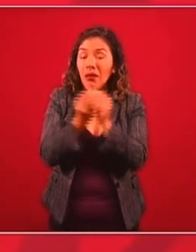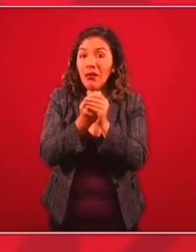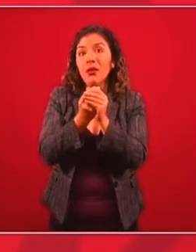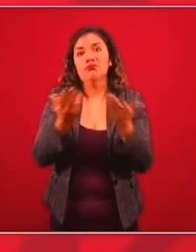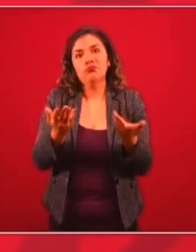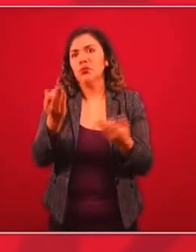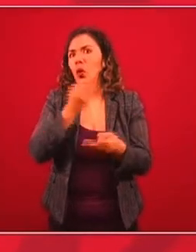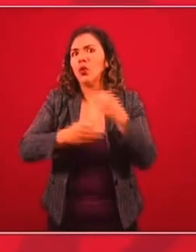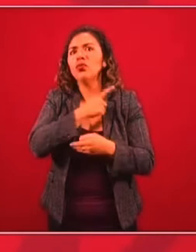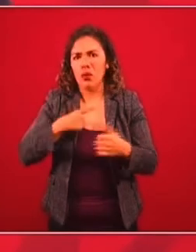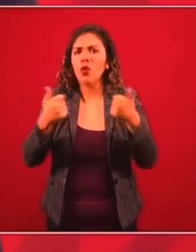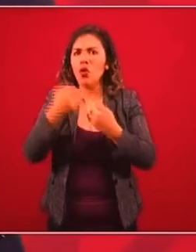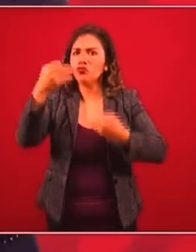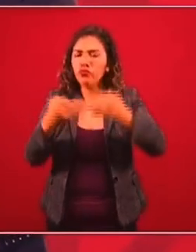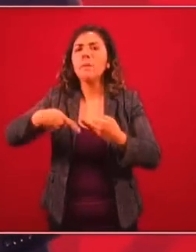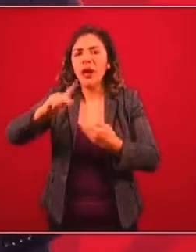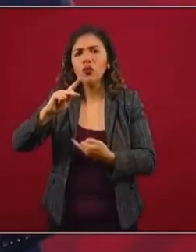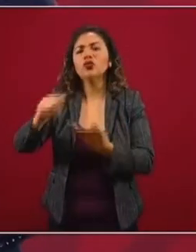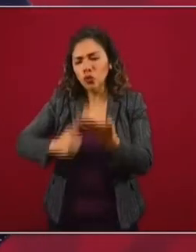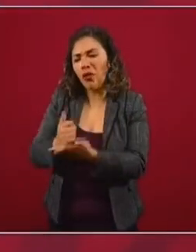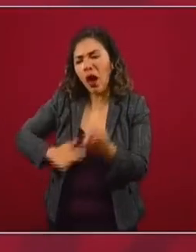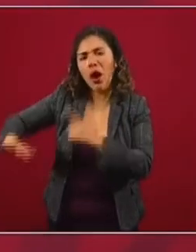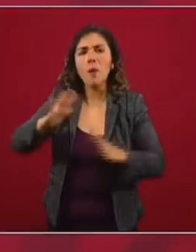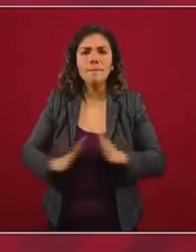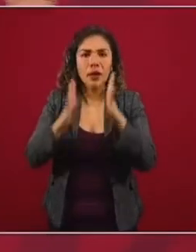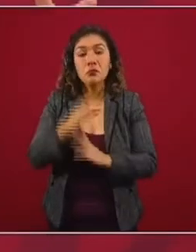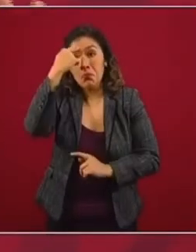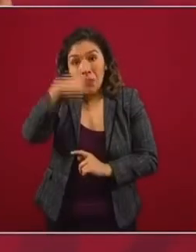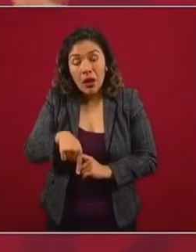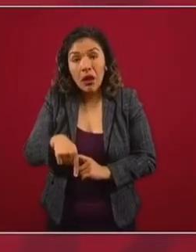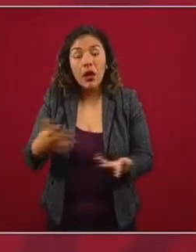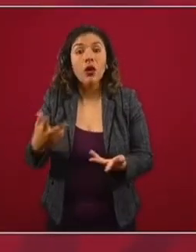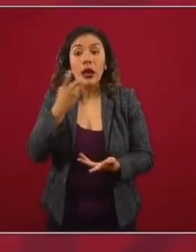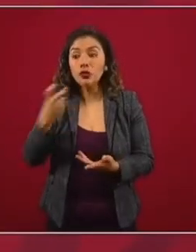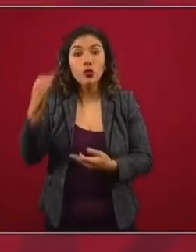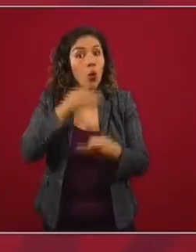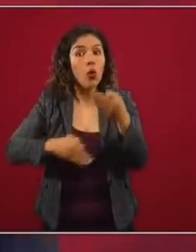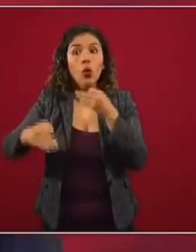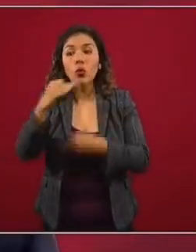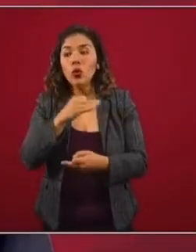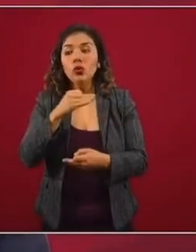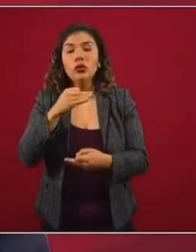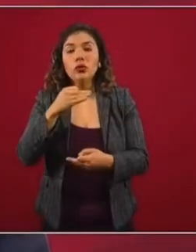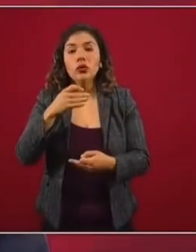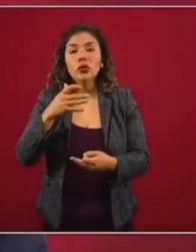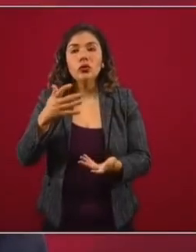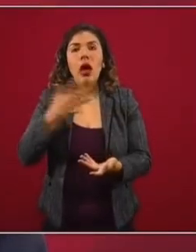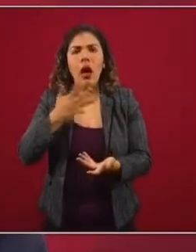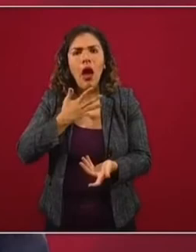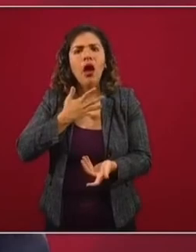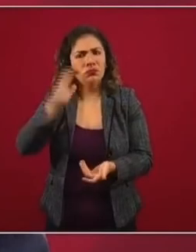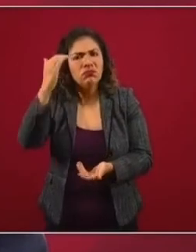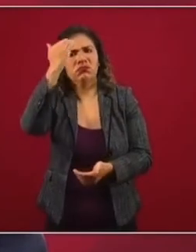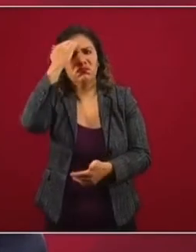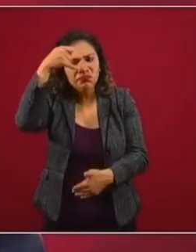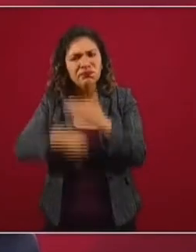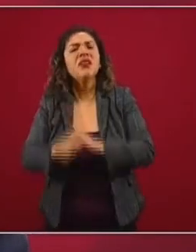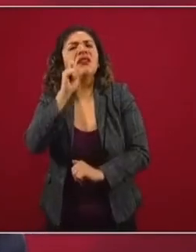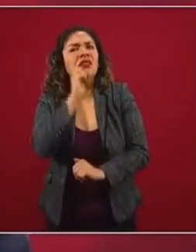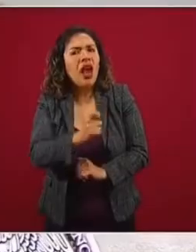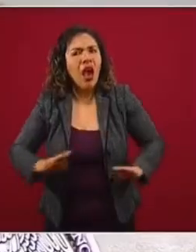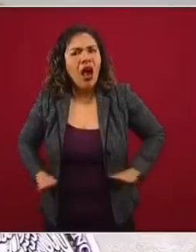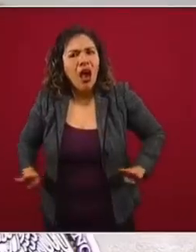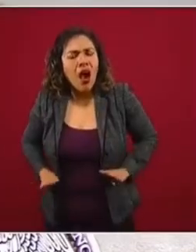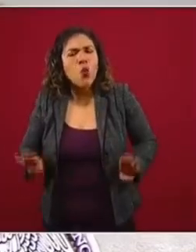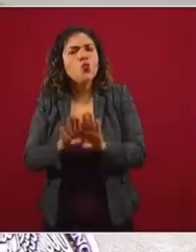un tribunal ciudadano popular, para que todos conozcamos cuál era